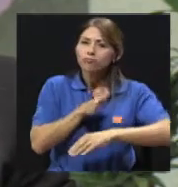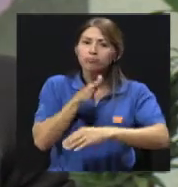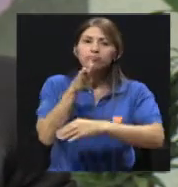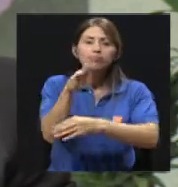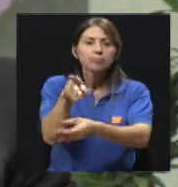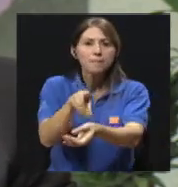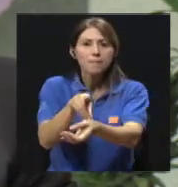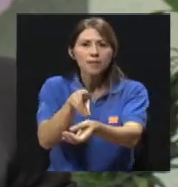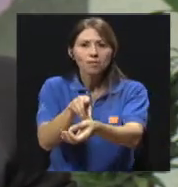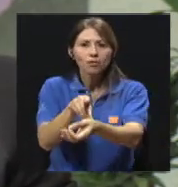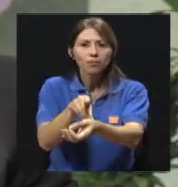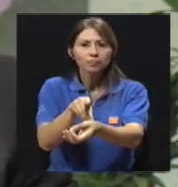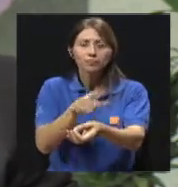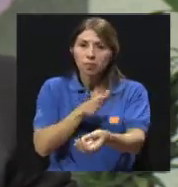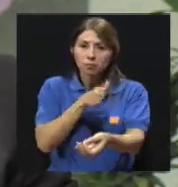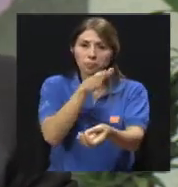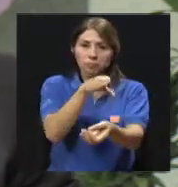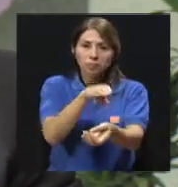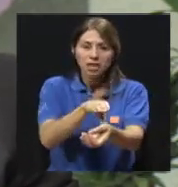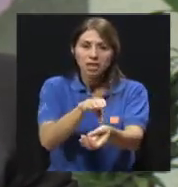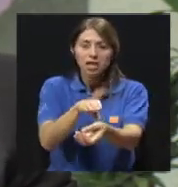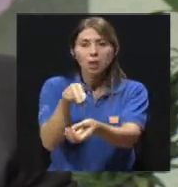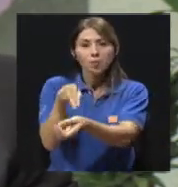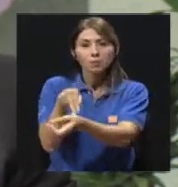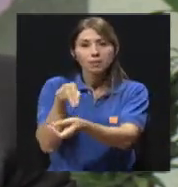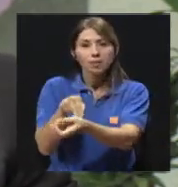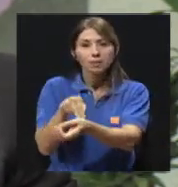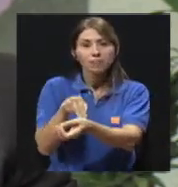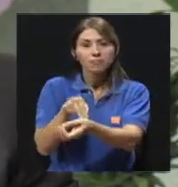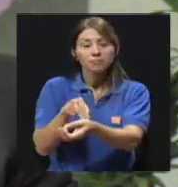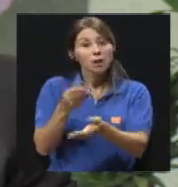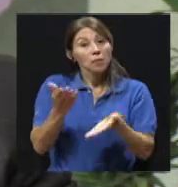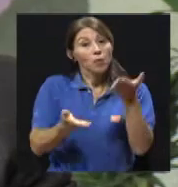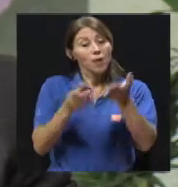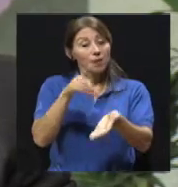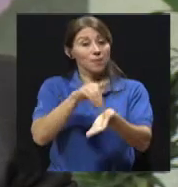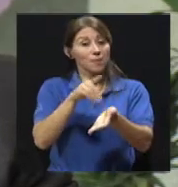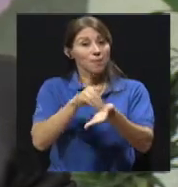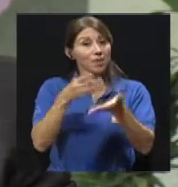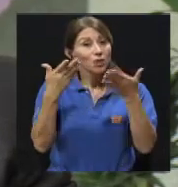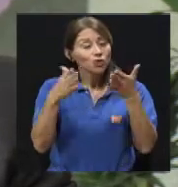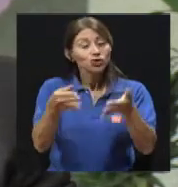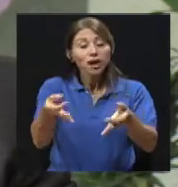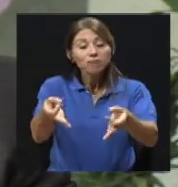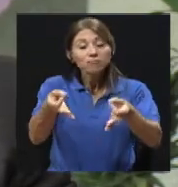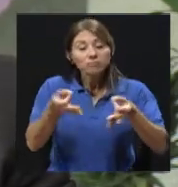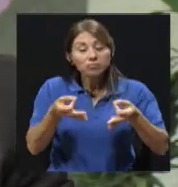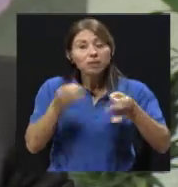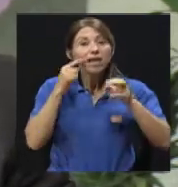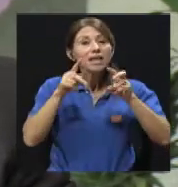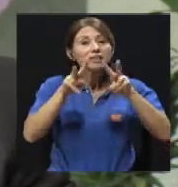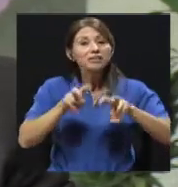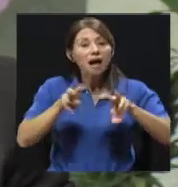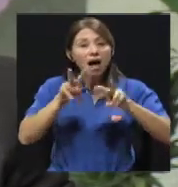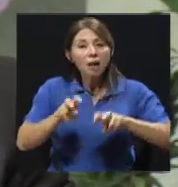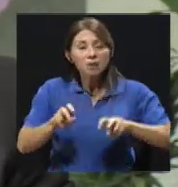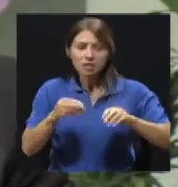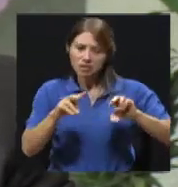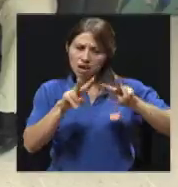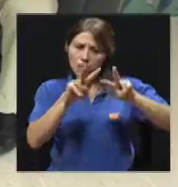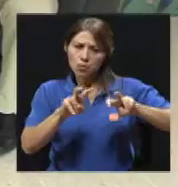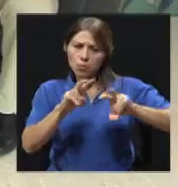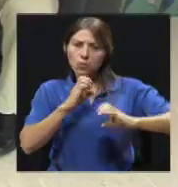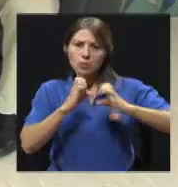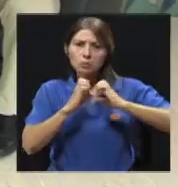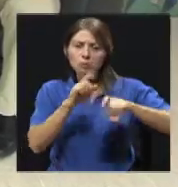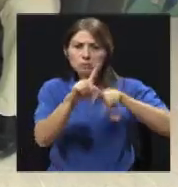va a la clínica, se va al hospital, y probablemente el médico que lo reciba tendrá sus datos ya al examen físico y a un interrogatorio más exhaustivo